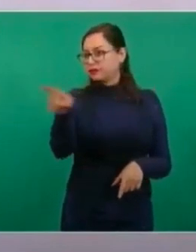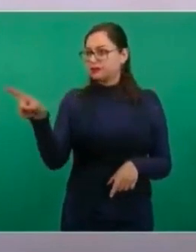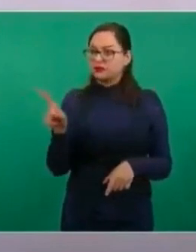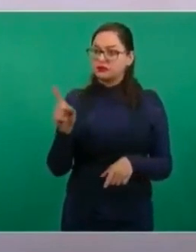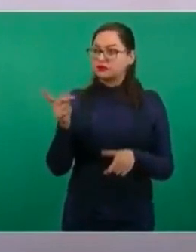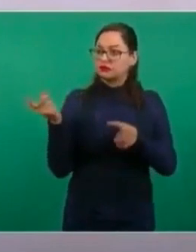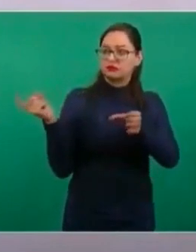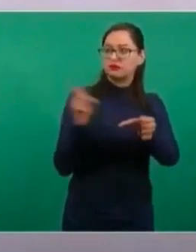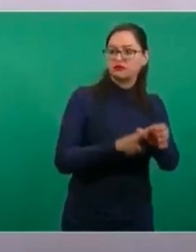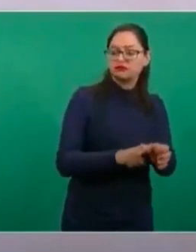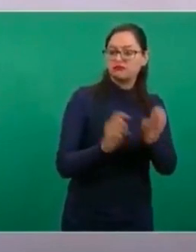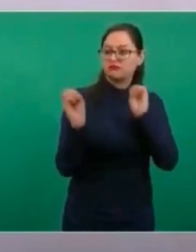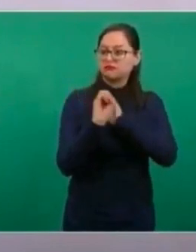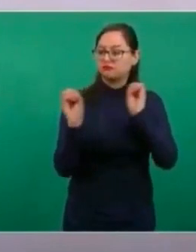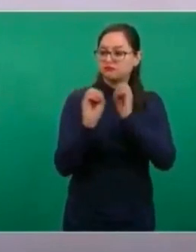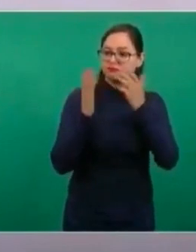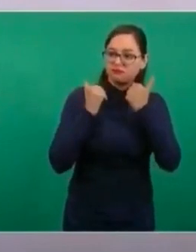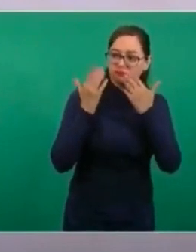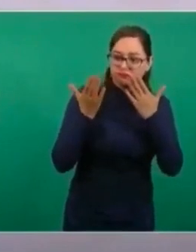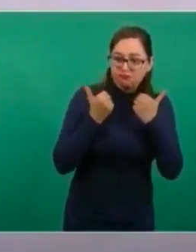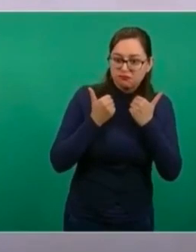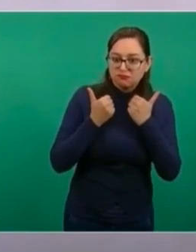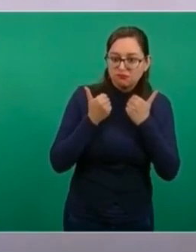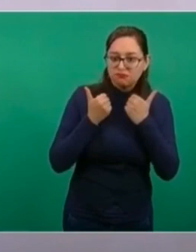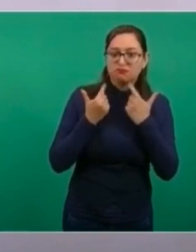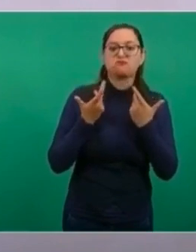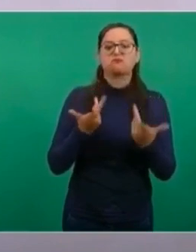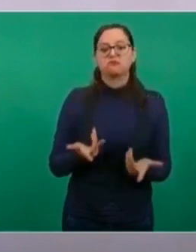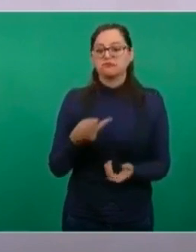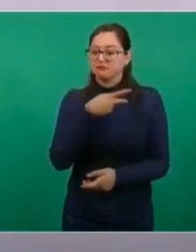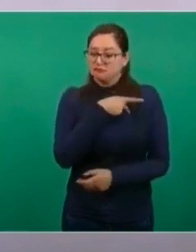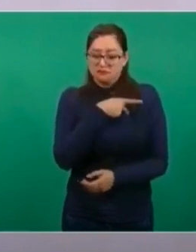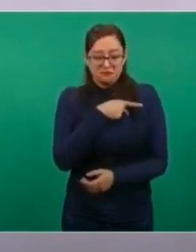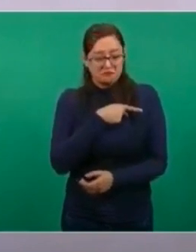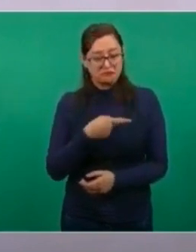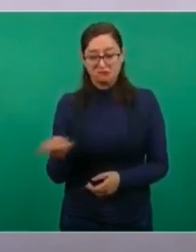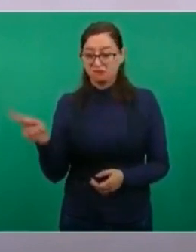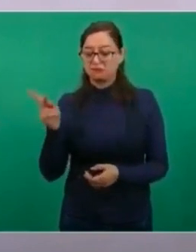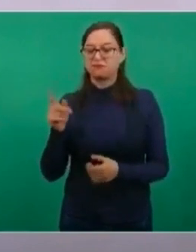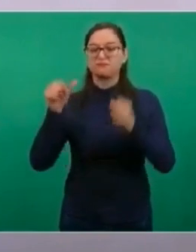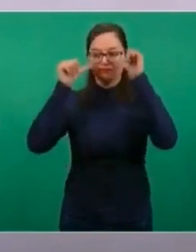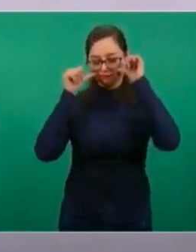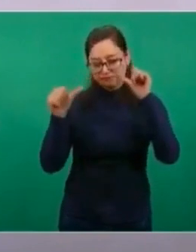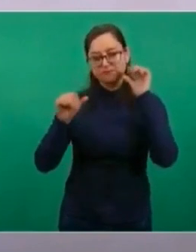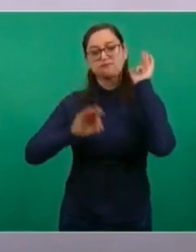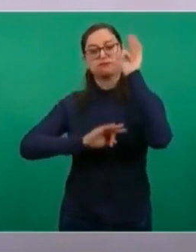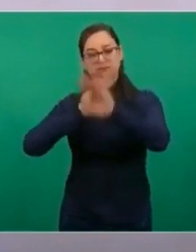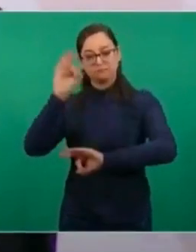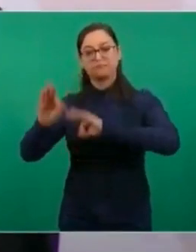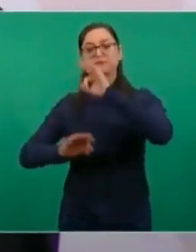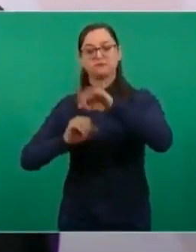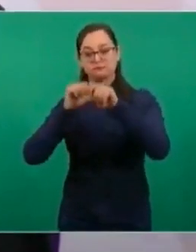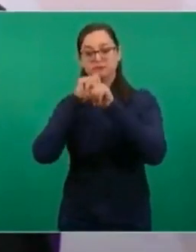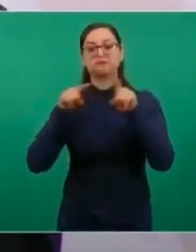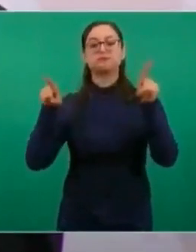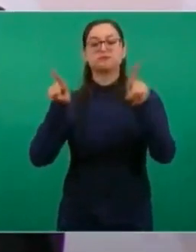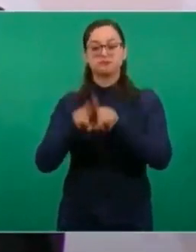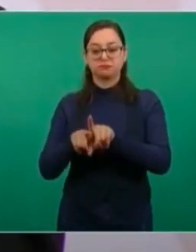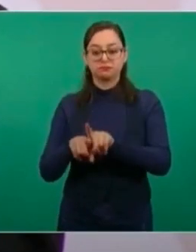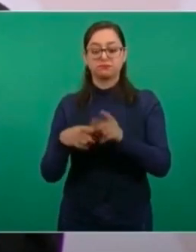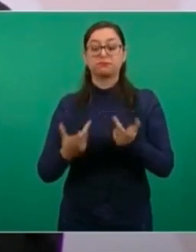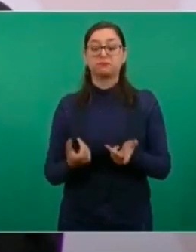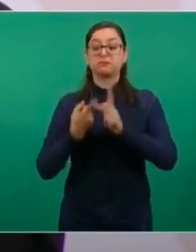no tienen seguridad social, a los más pobres de México. Y así se crearon